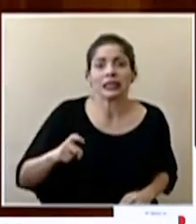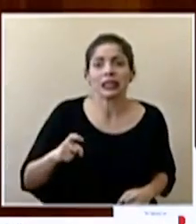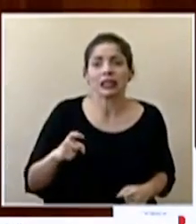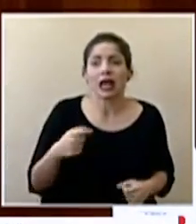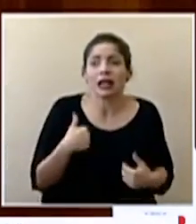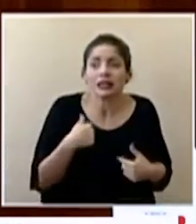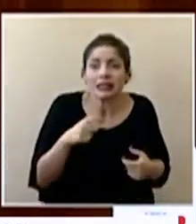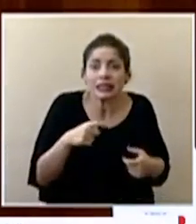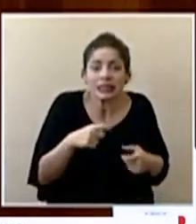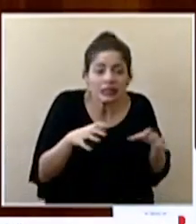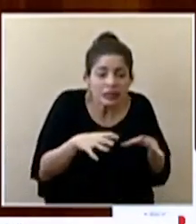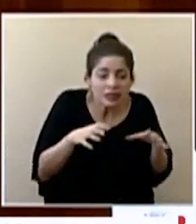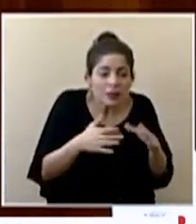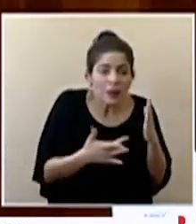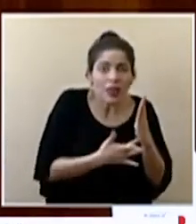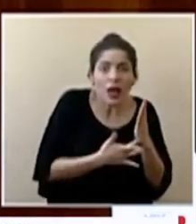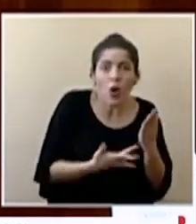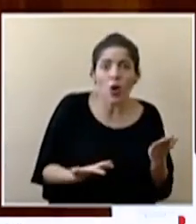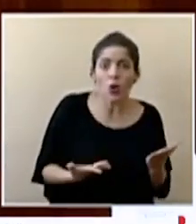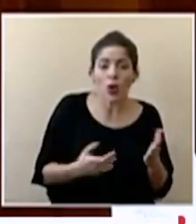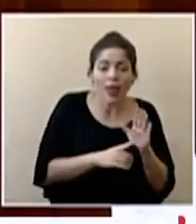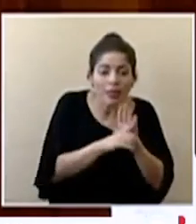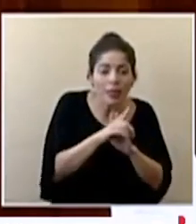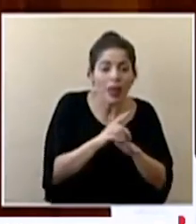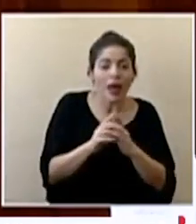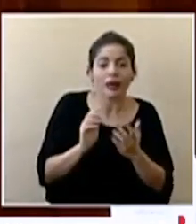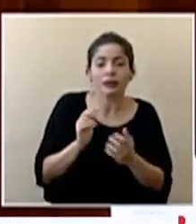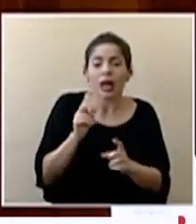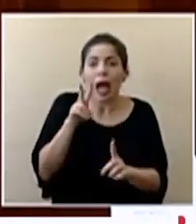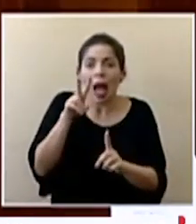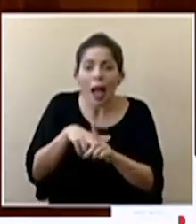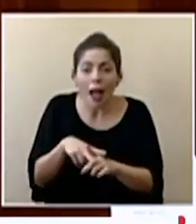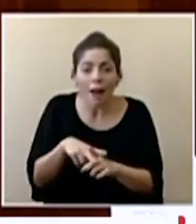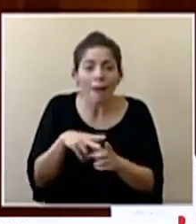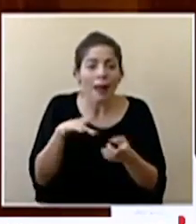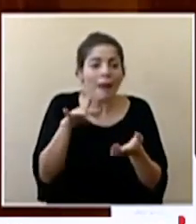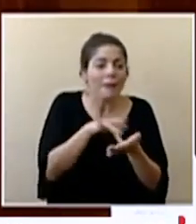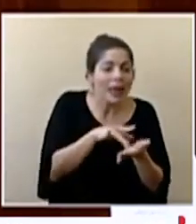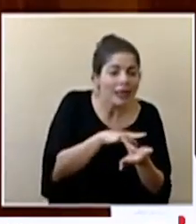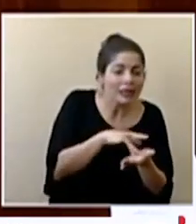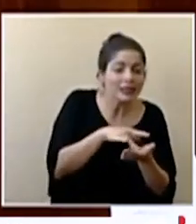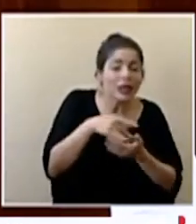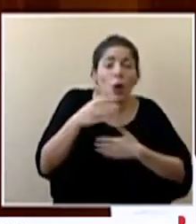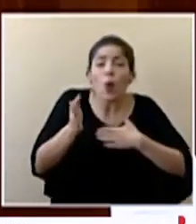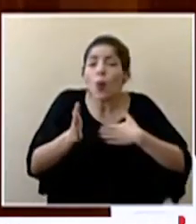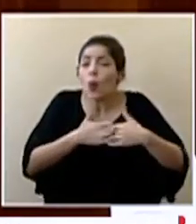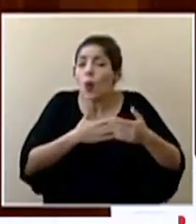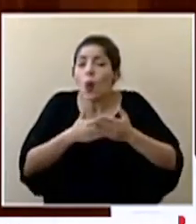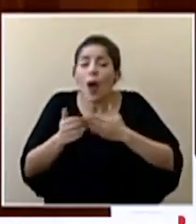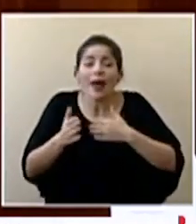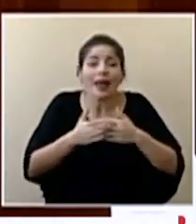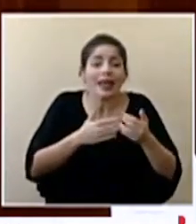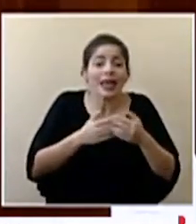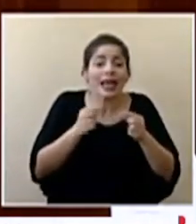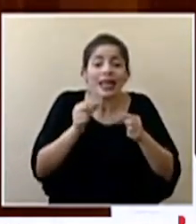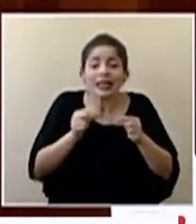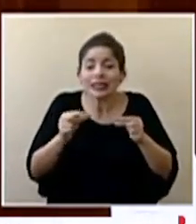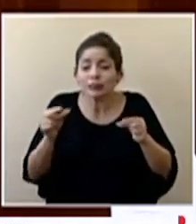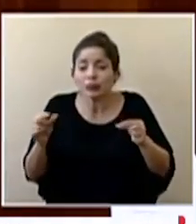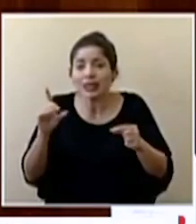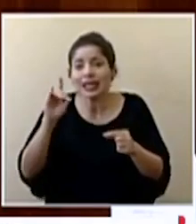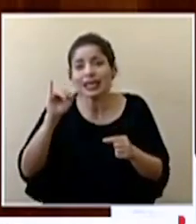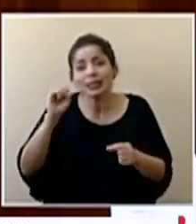desarrollar tecnologías aplicaciones medicamentos cualquier tipo de dispositivo